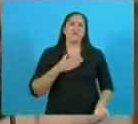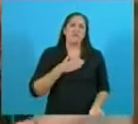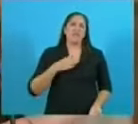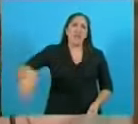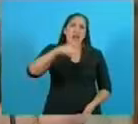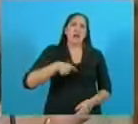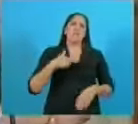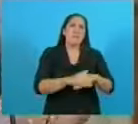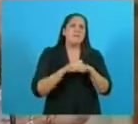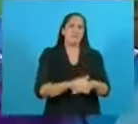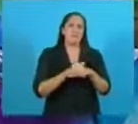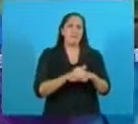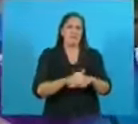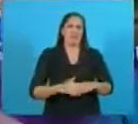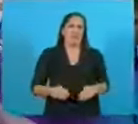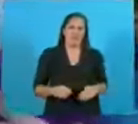queridos amigos.